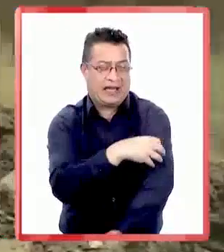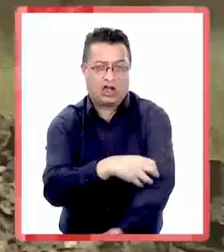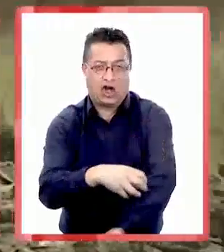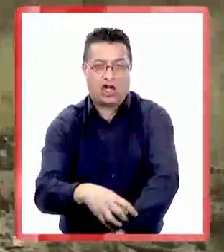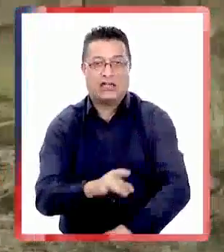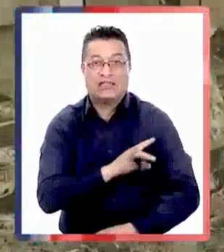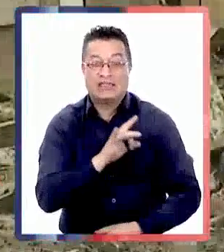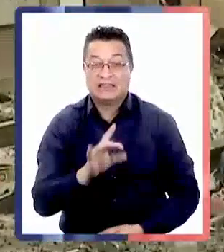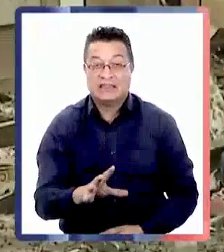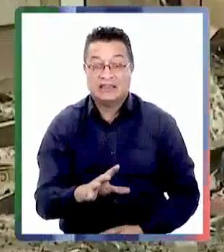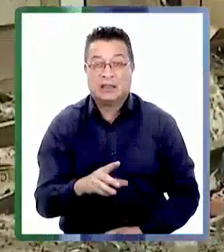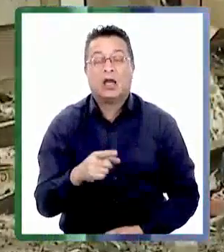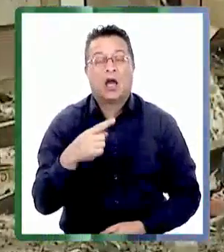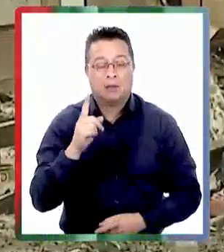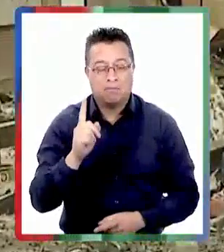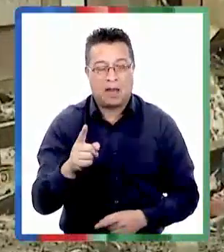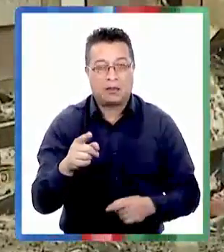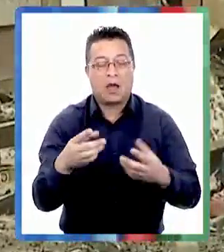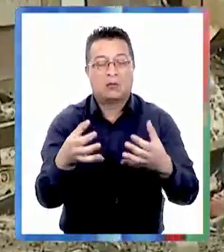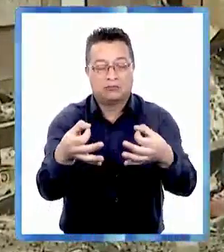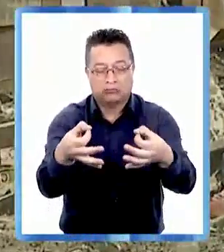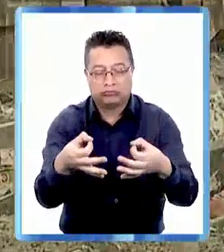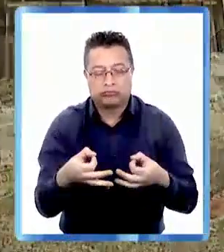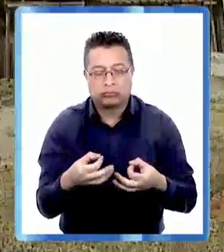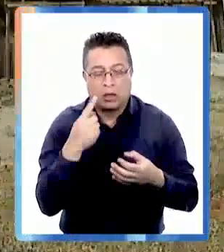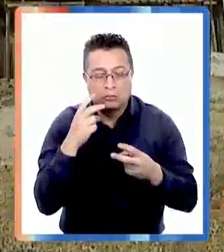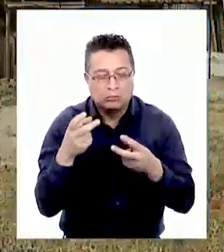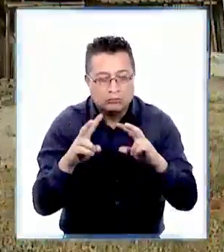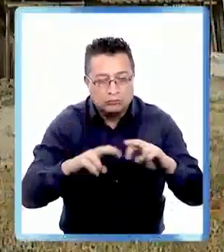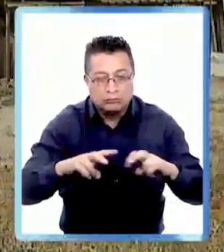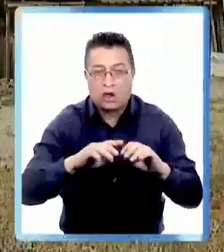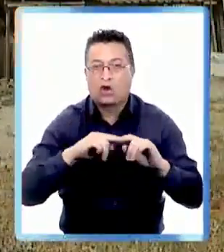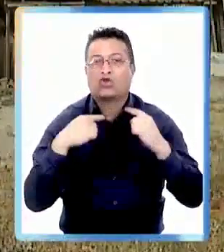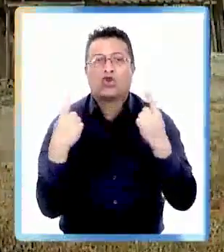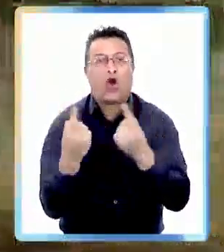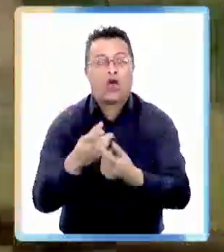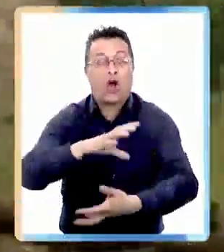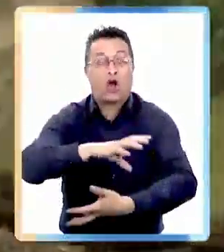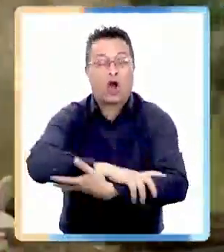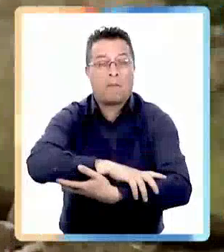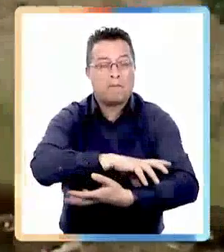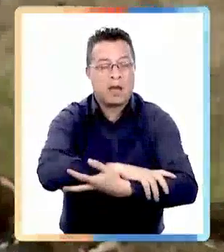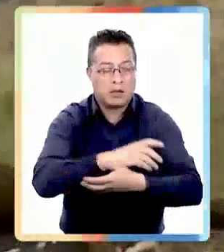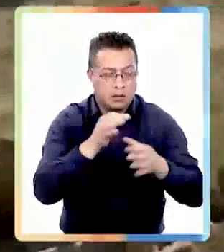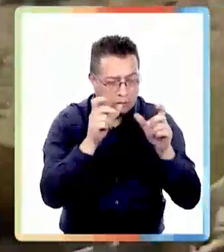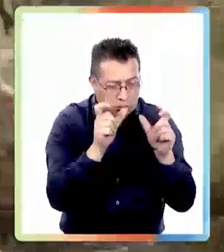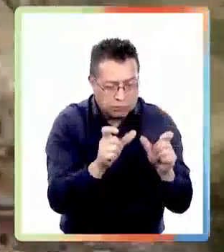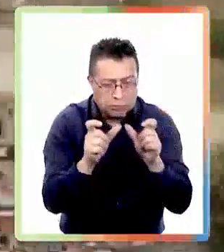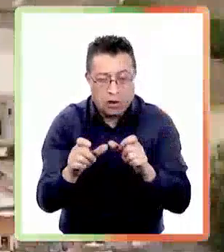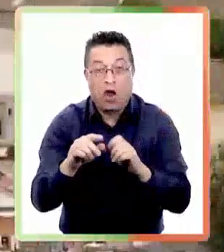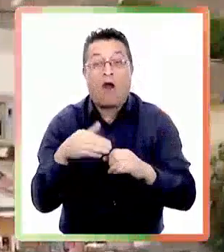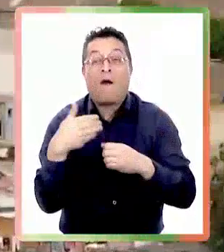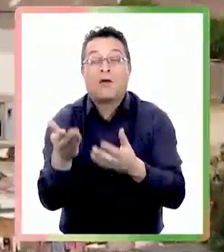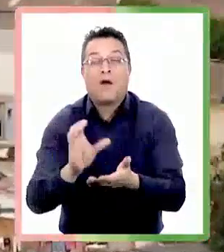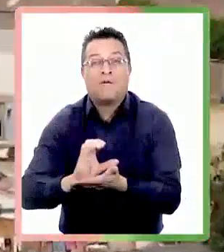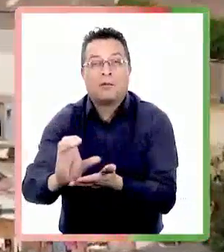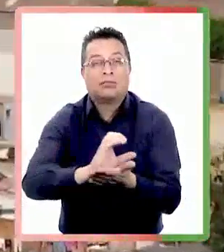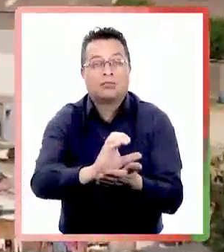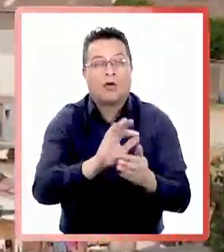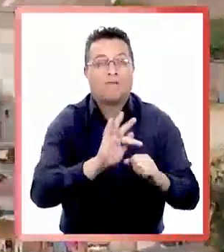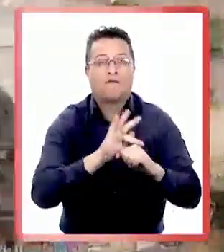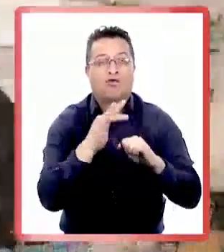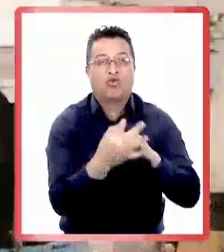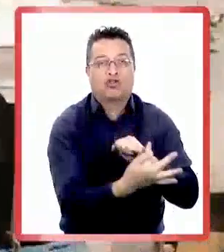país, se han ordenado auditorías para fiscalizar todos los convenios de entrega de recursos a fundaciones.